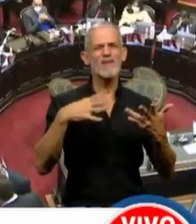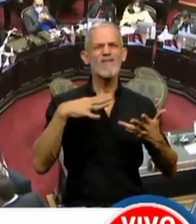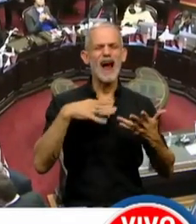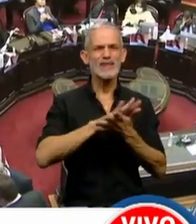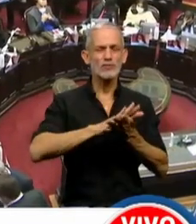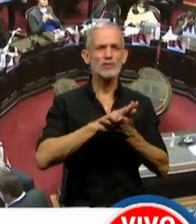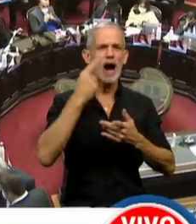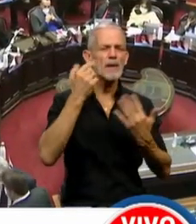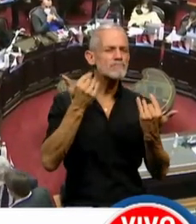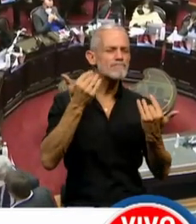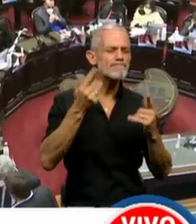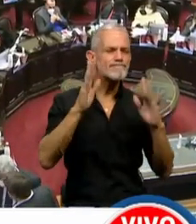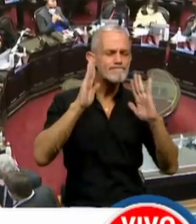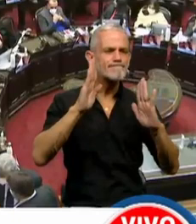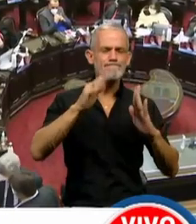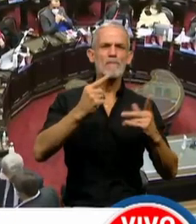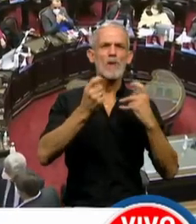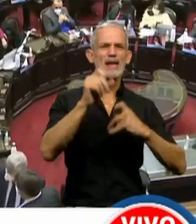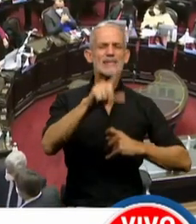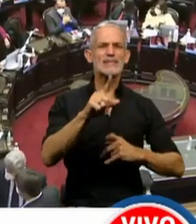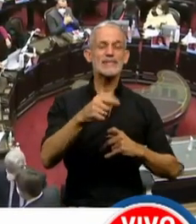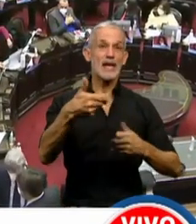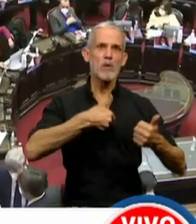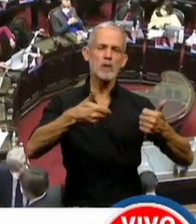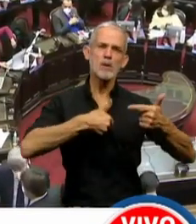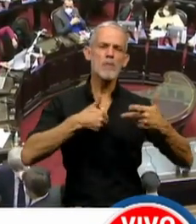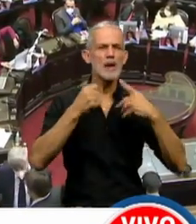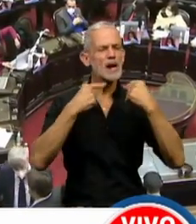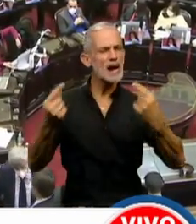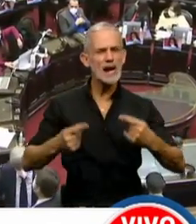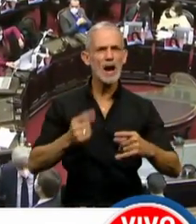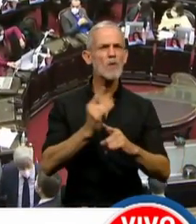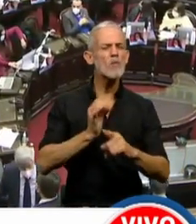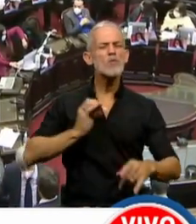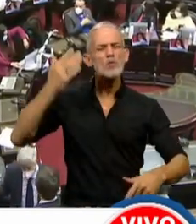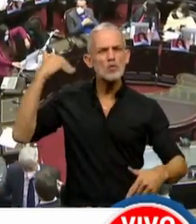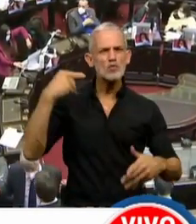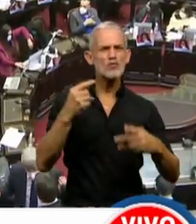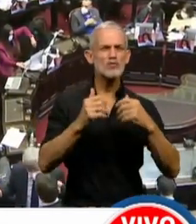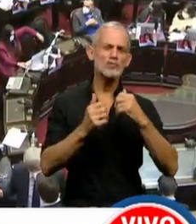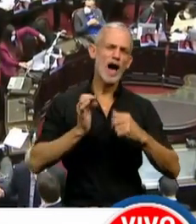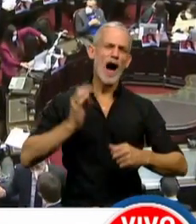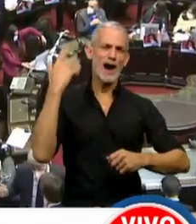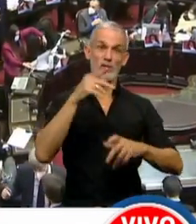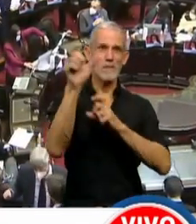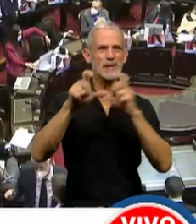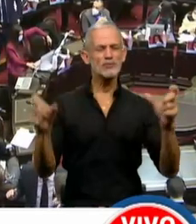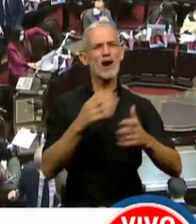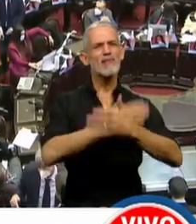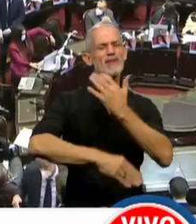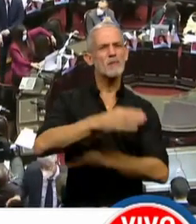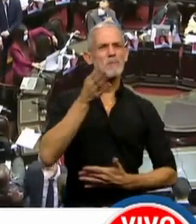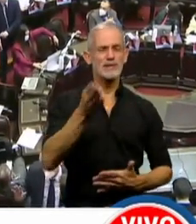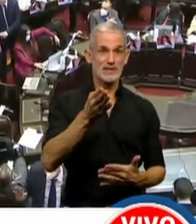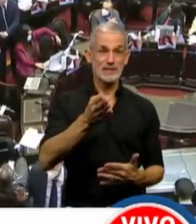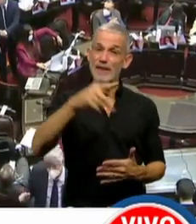el oído y el corazón en un reclamo histórico de muchísimas personas con discapacidad que hoy,